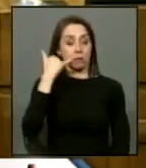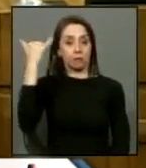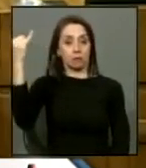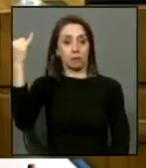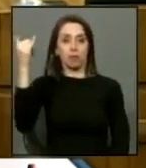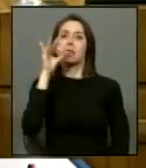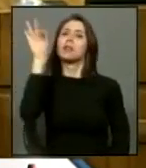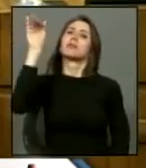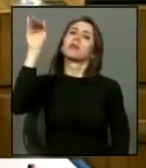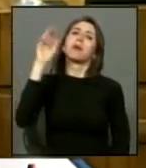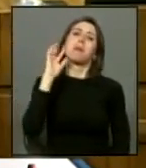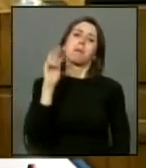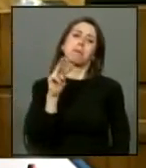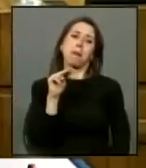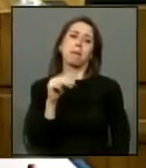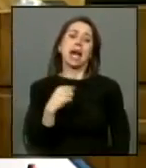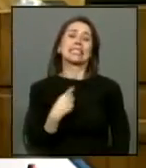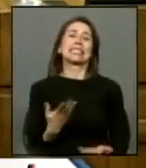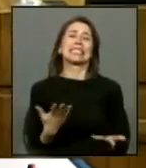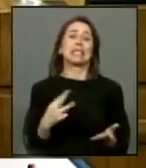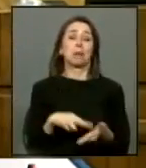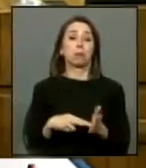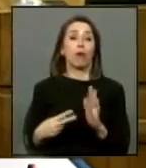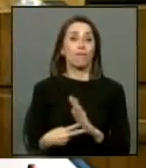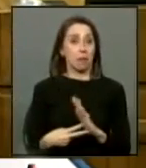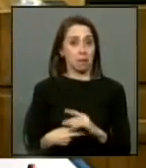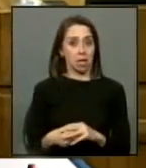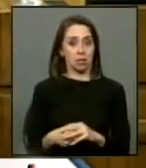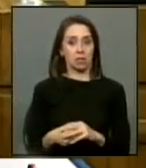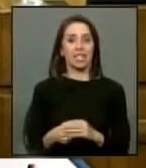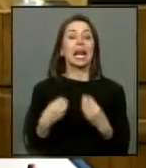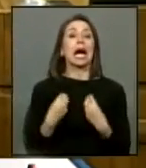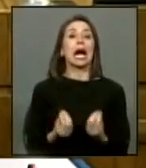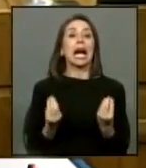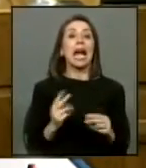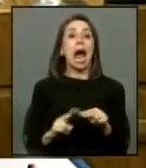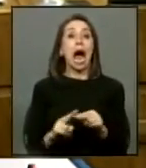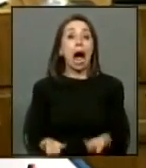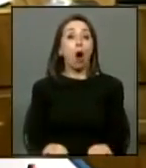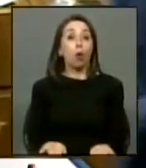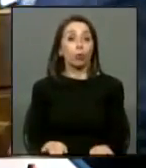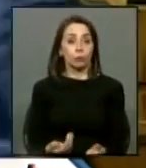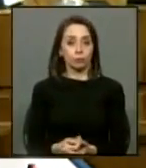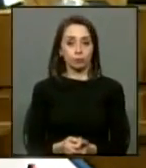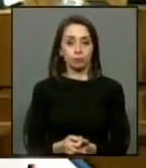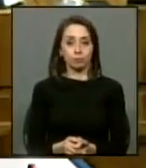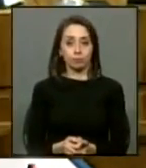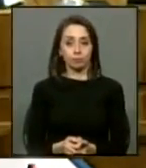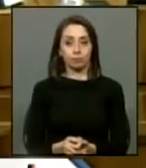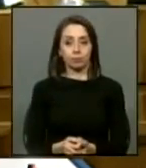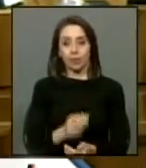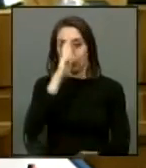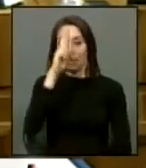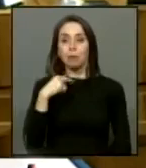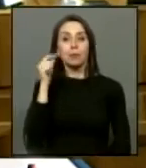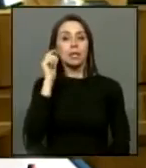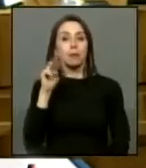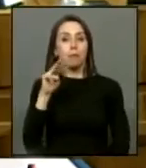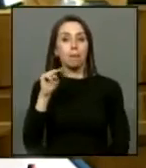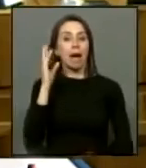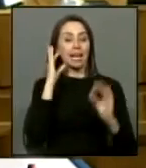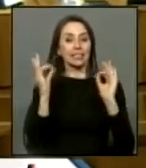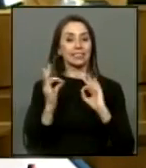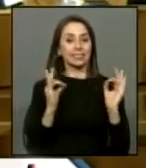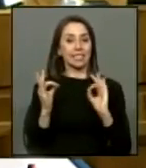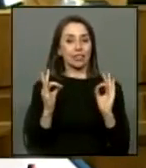y le digo mamá tengo este problema ¿qué hago aquí? con respeto a mi madre mi madre es una señora